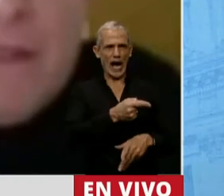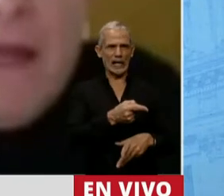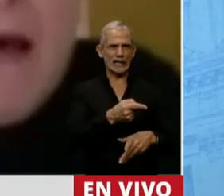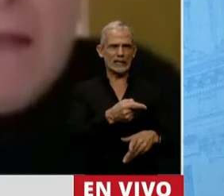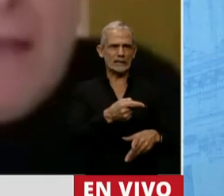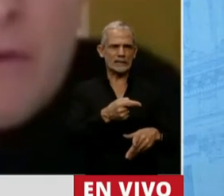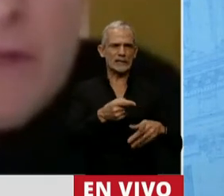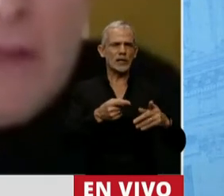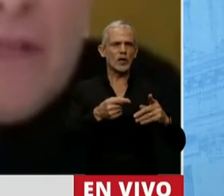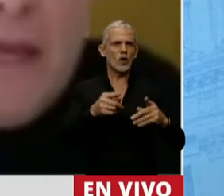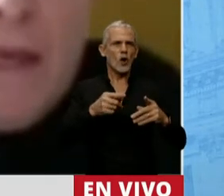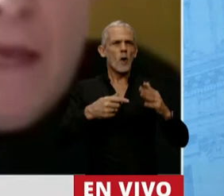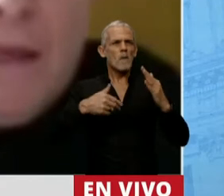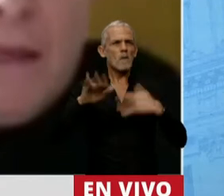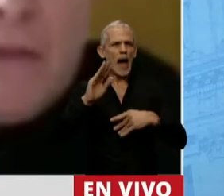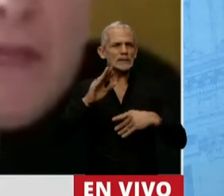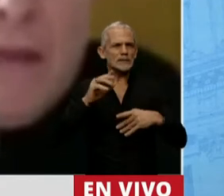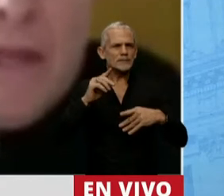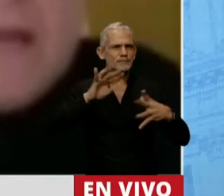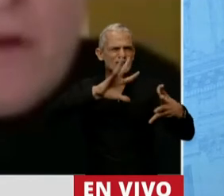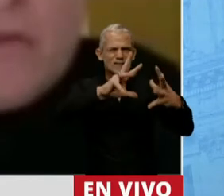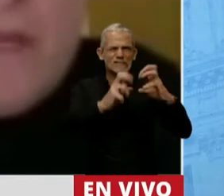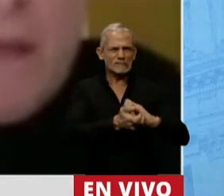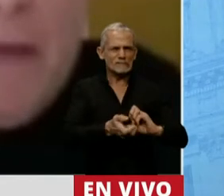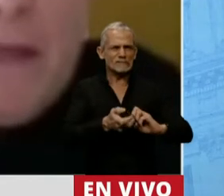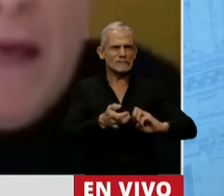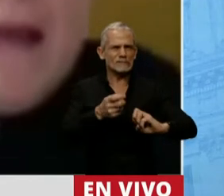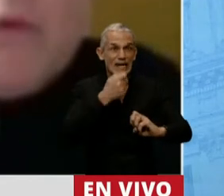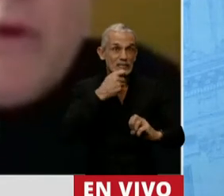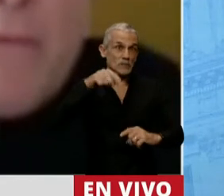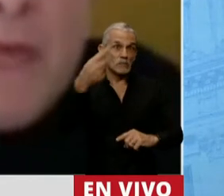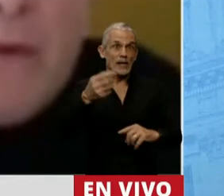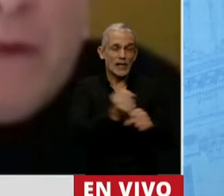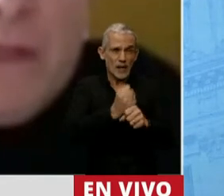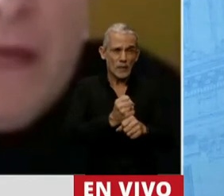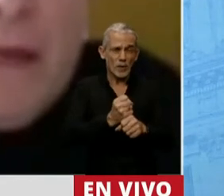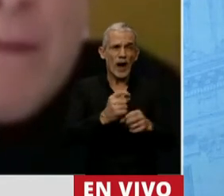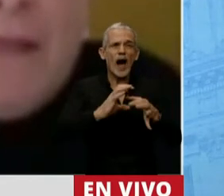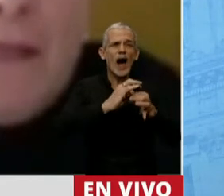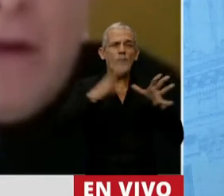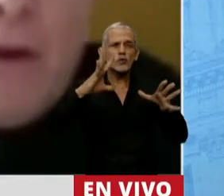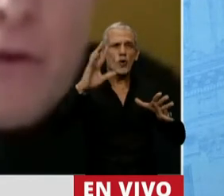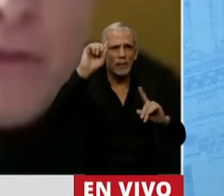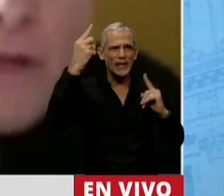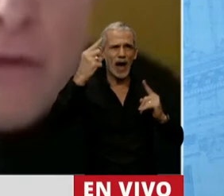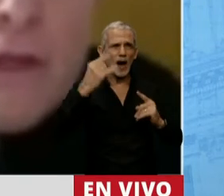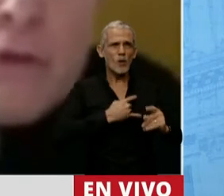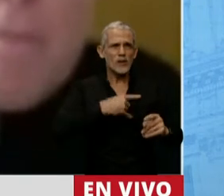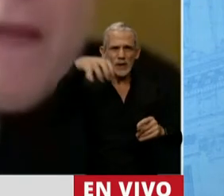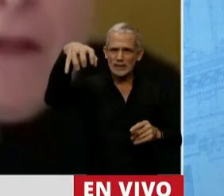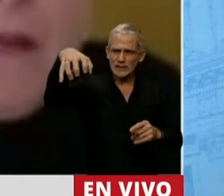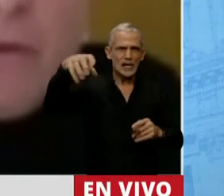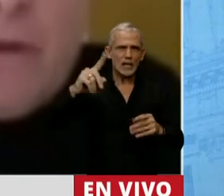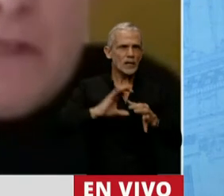más arteros si es que se hace conscientemente a la autonomía universitaria. A partir de ahora los